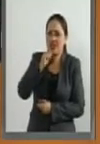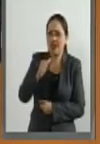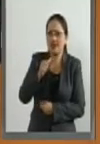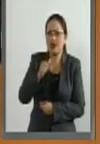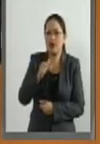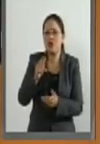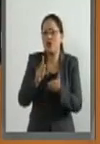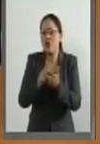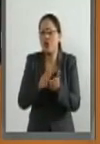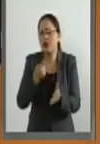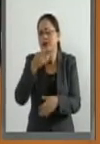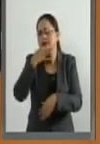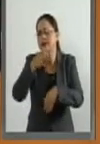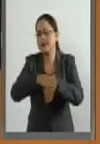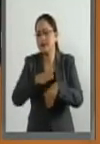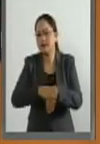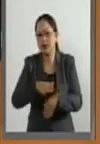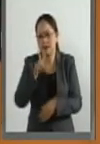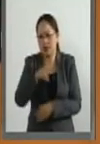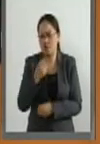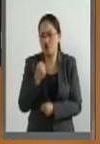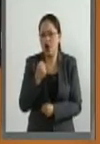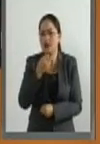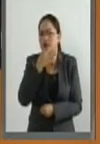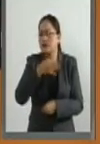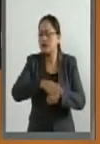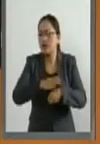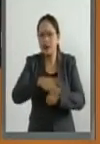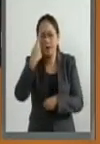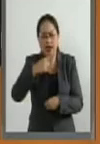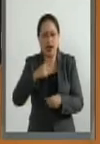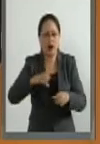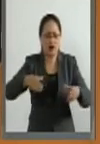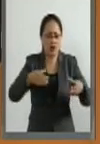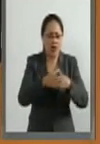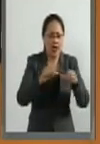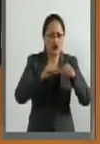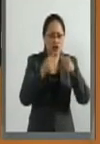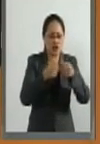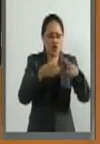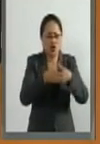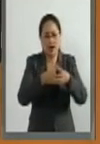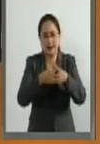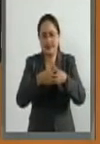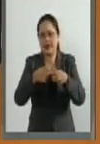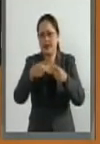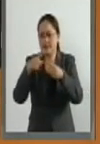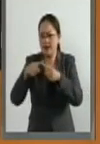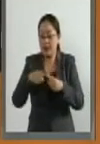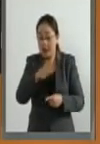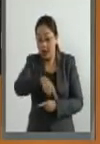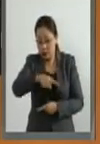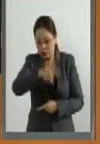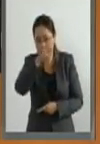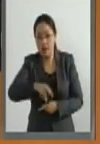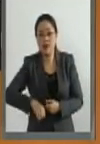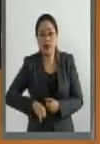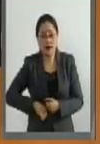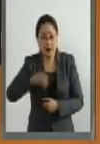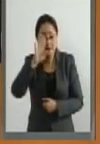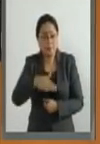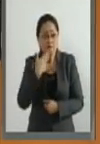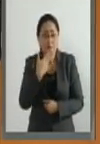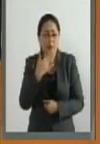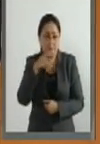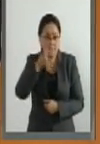me haga hacer un llamado fuerte para que a las organizaciones de la sociedad civil, ellos que sí están interesados en este